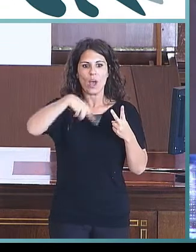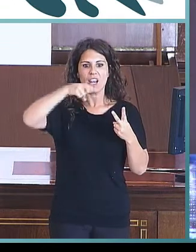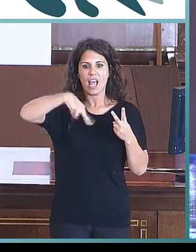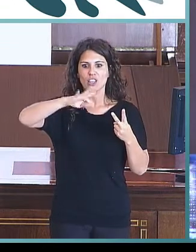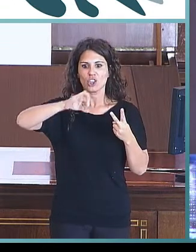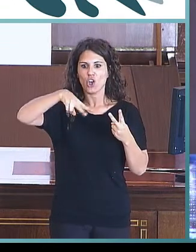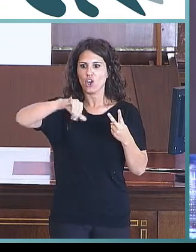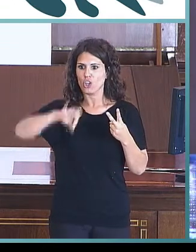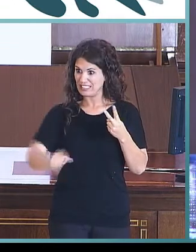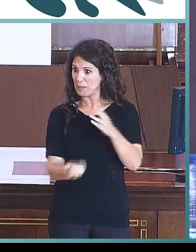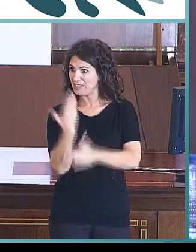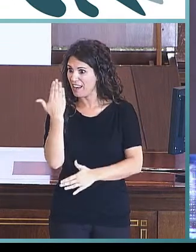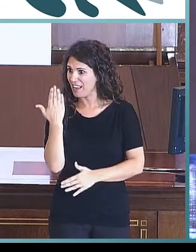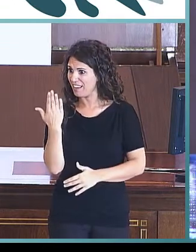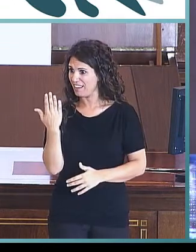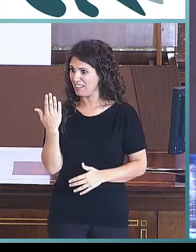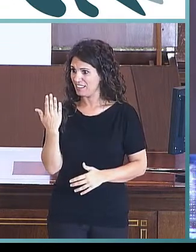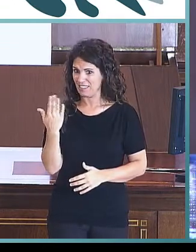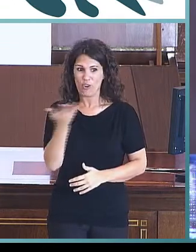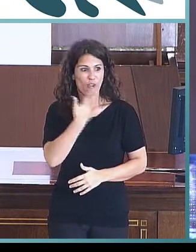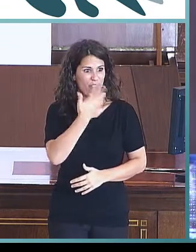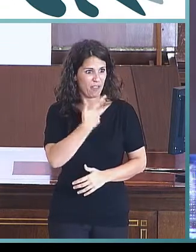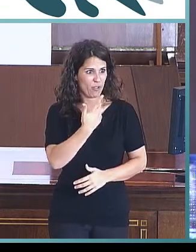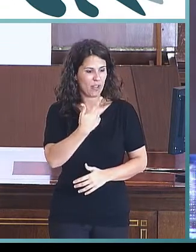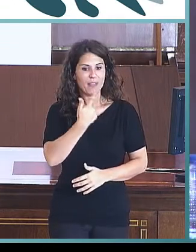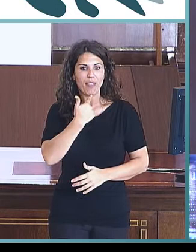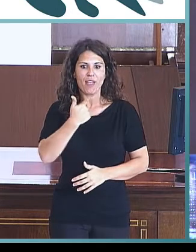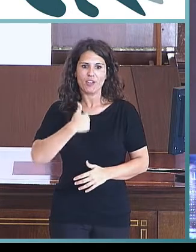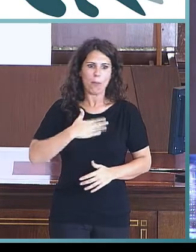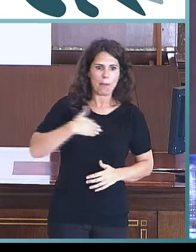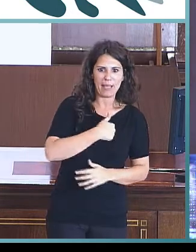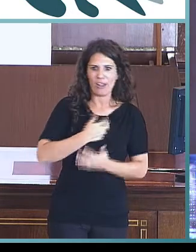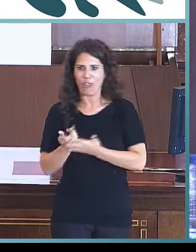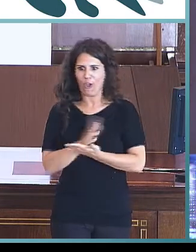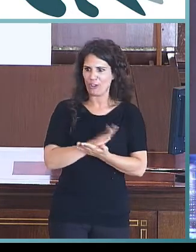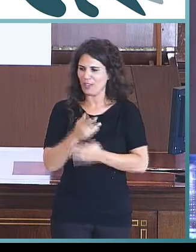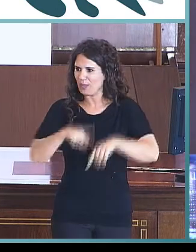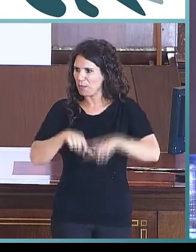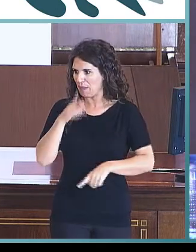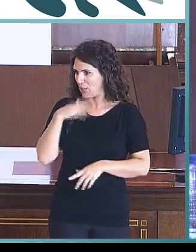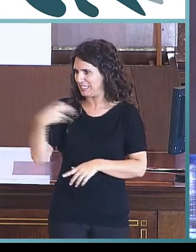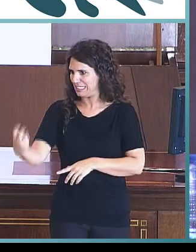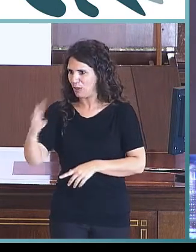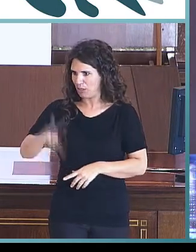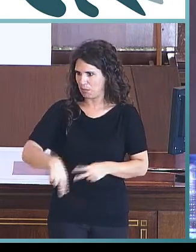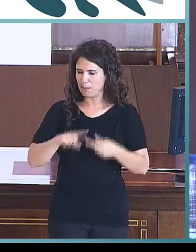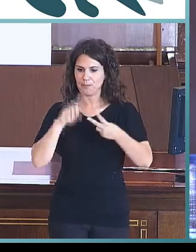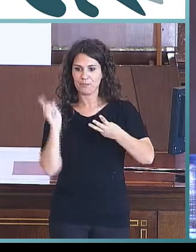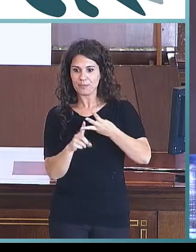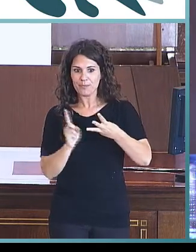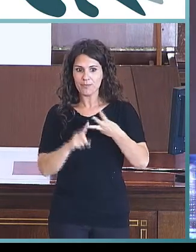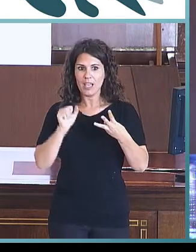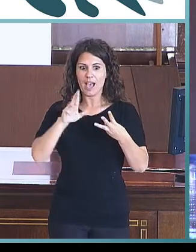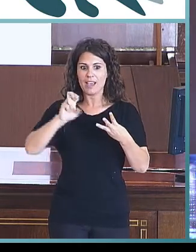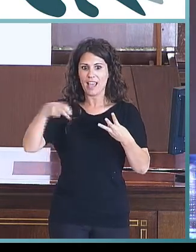conocido esta mañana, que él decía que estaba en la sombra, pero está sentado allí también y no en la sombra, Arantxa, que es parte de la